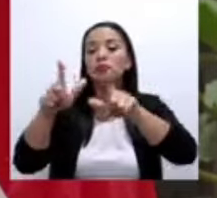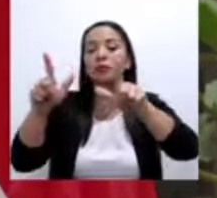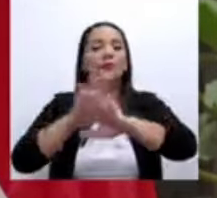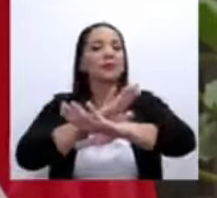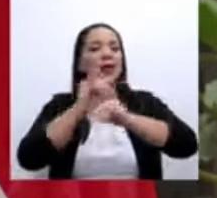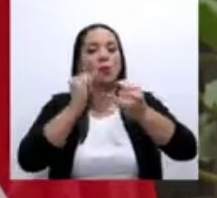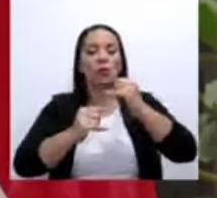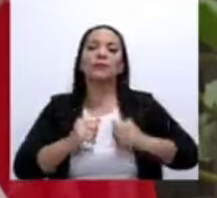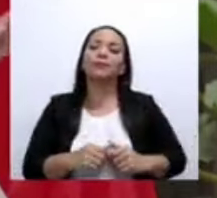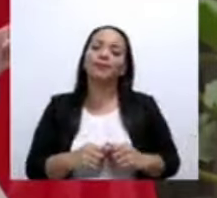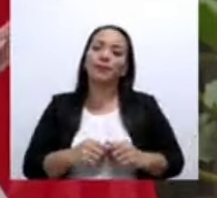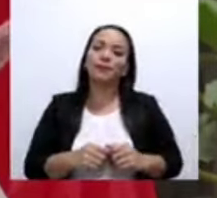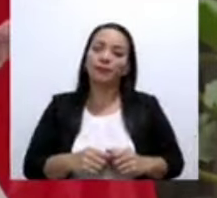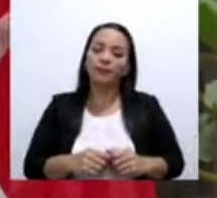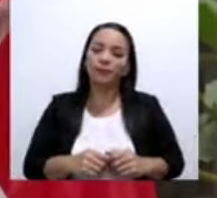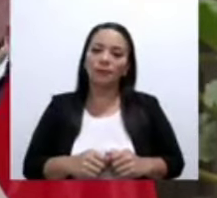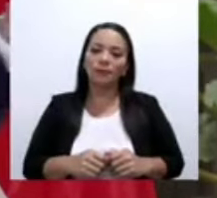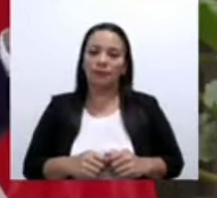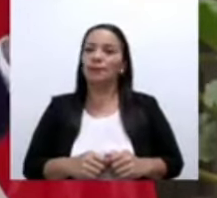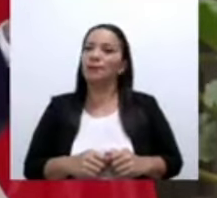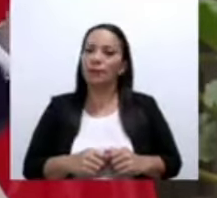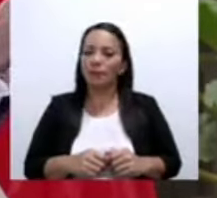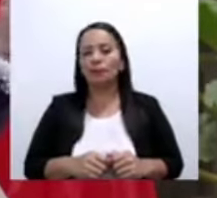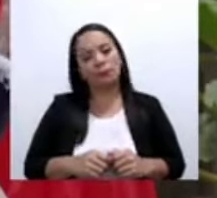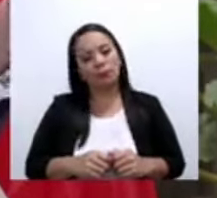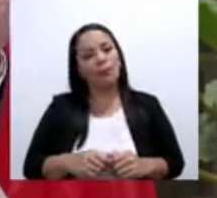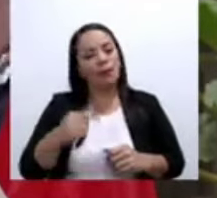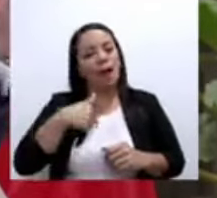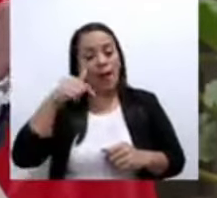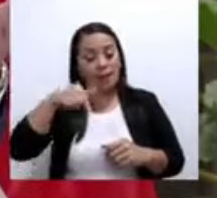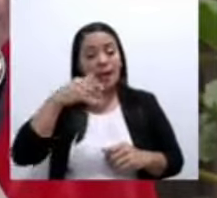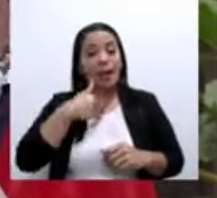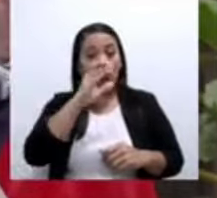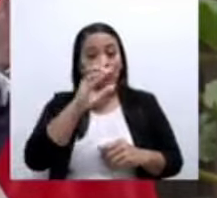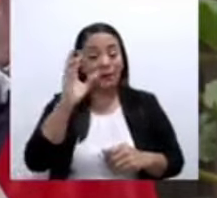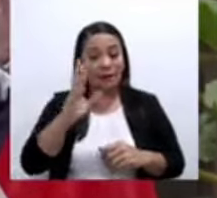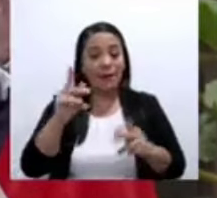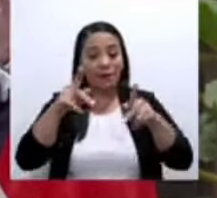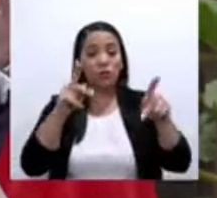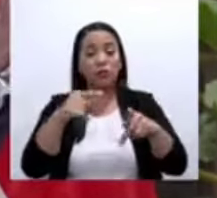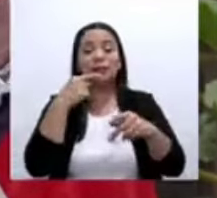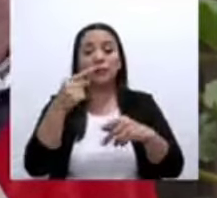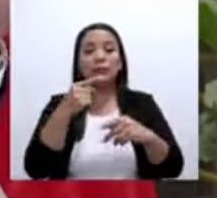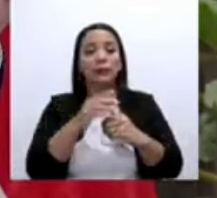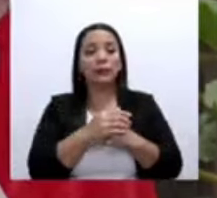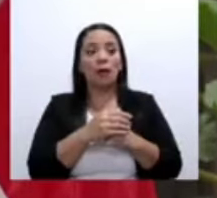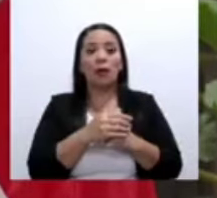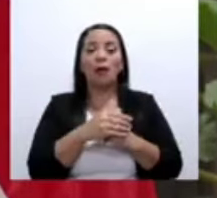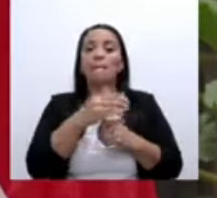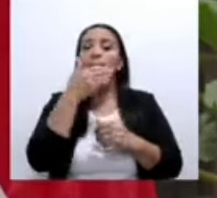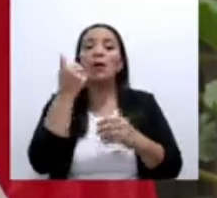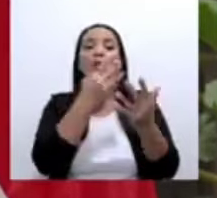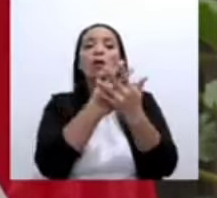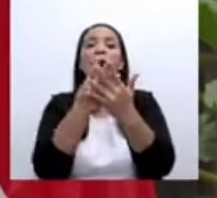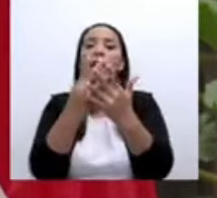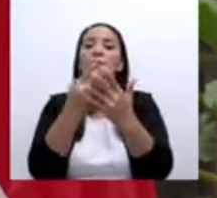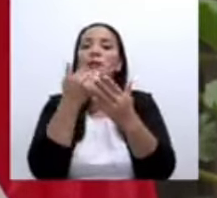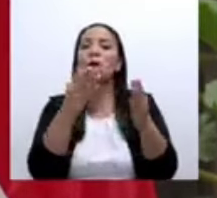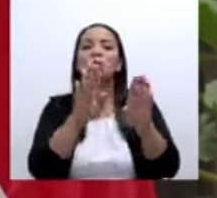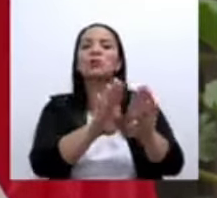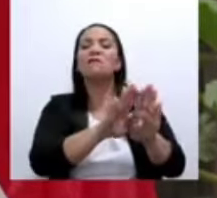abolicionista. Costa Rica hay gente que dice que las cárceles se irían a voler. Bueno, doña Gloria,